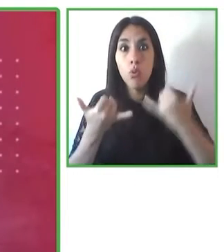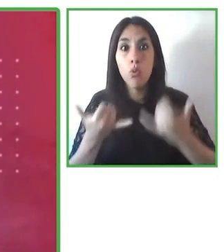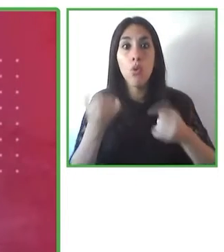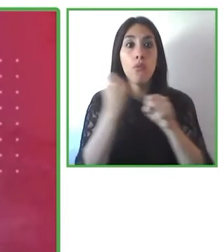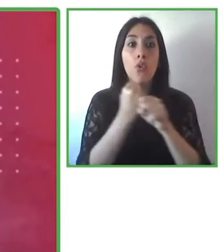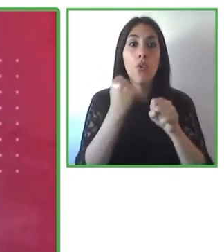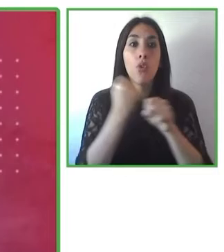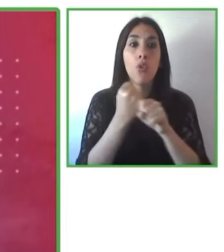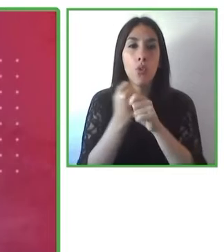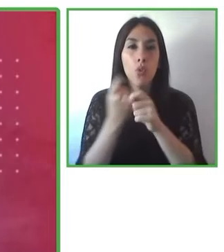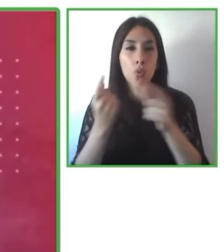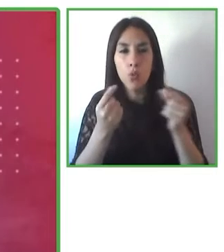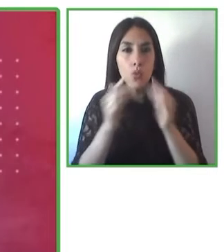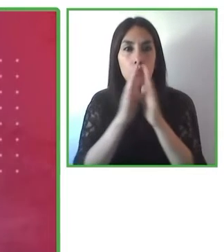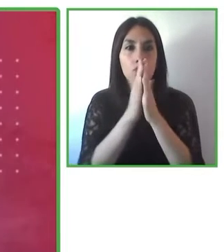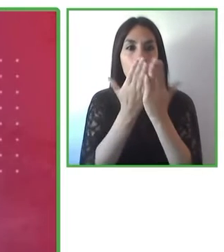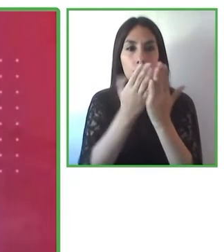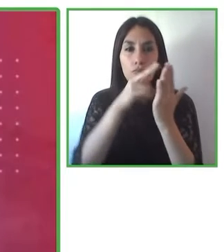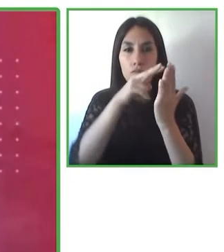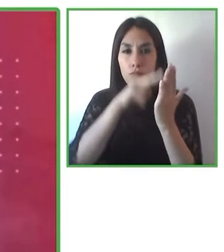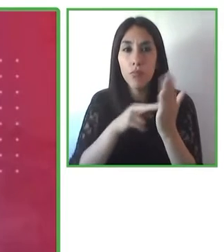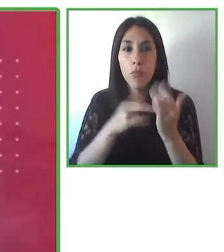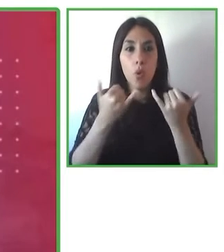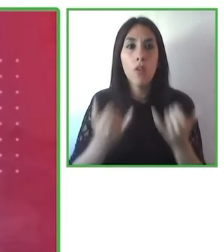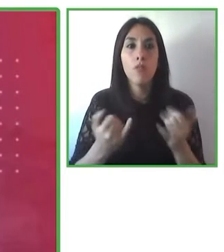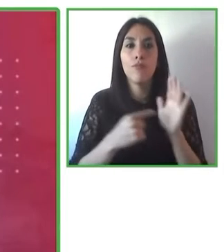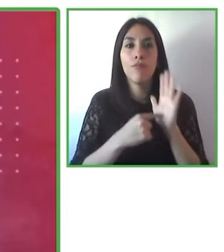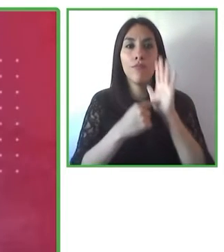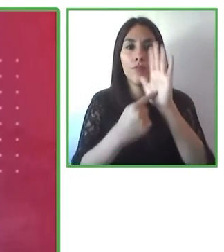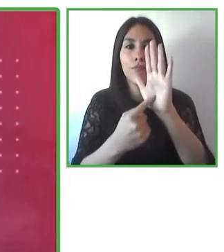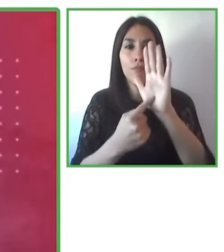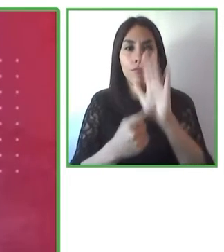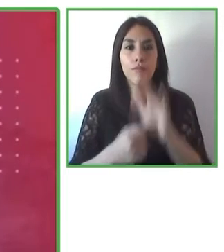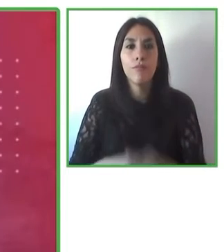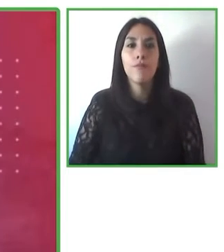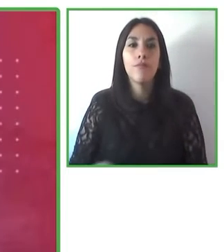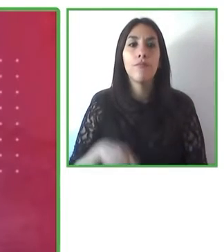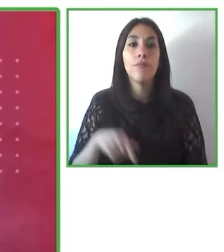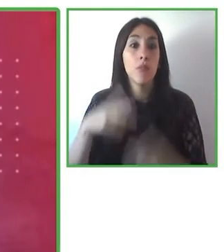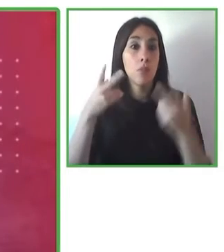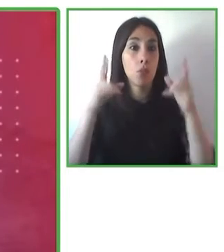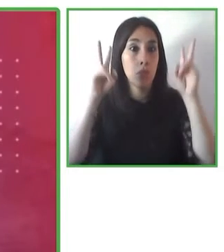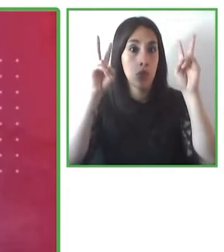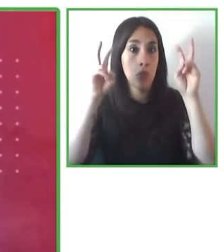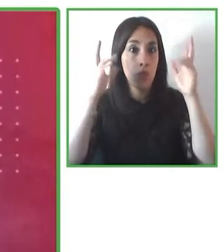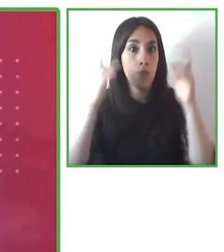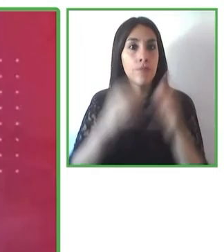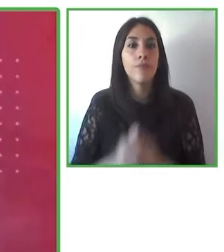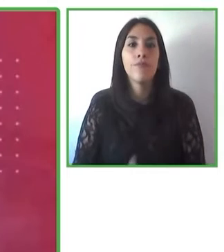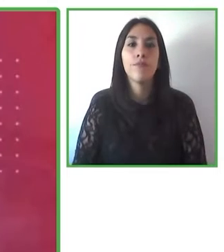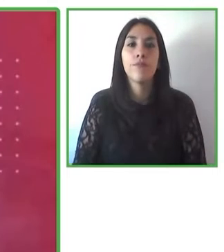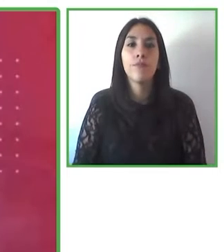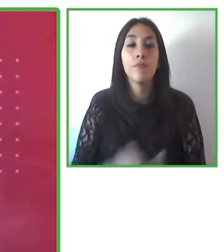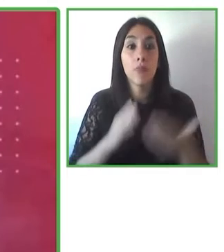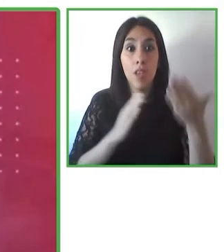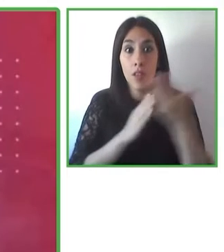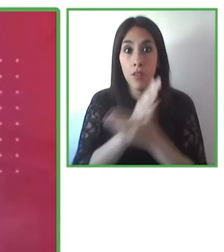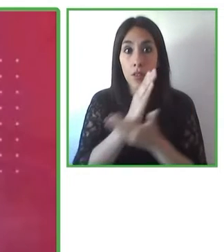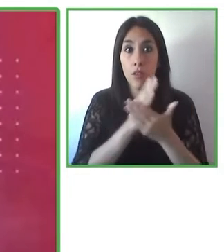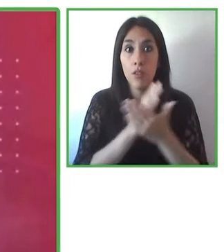esta temática de la creación de libros accesibles en múltiples formatos y para múltiples discapacidades.